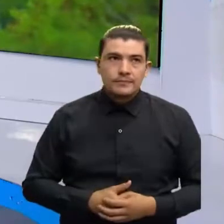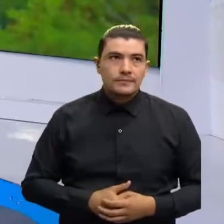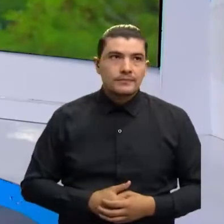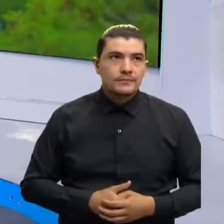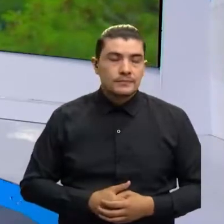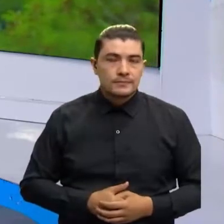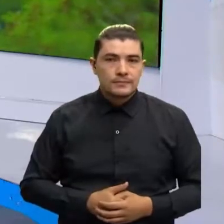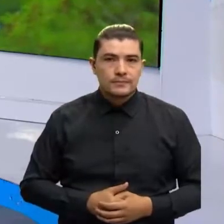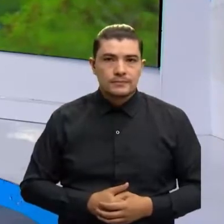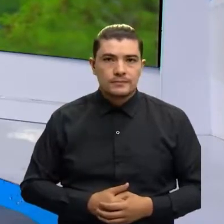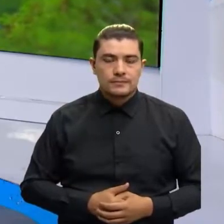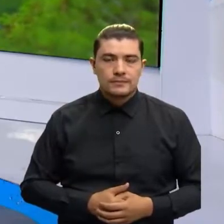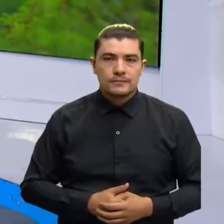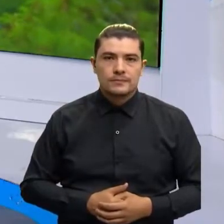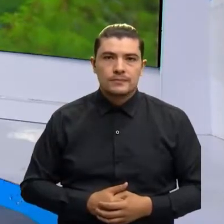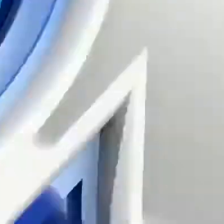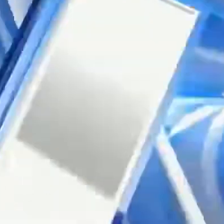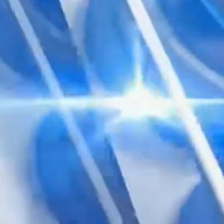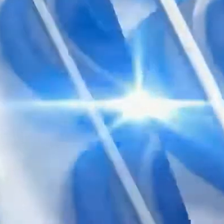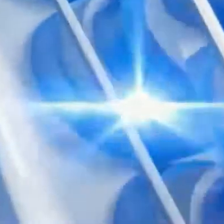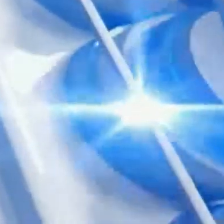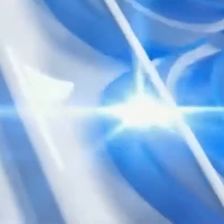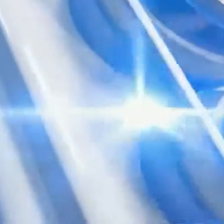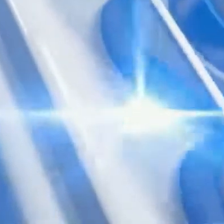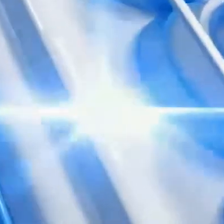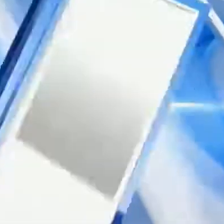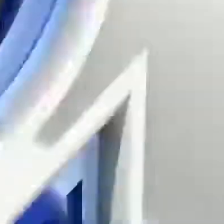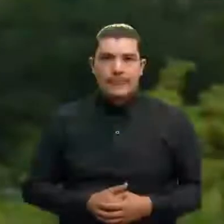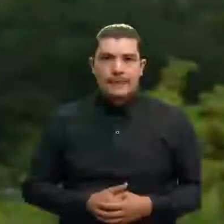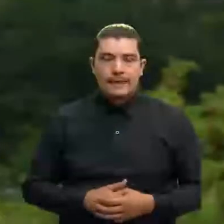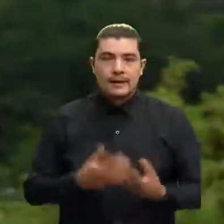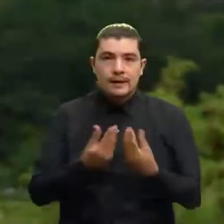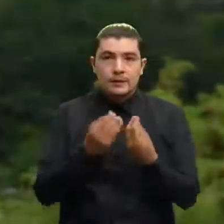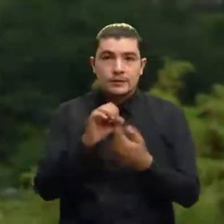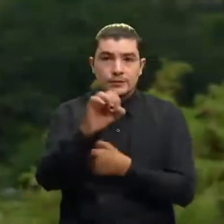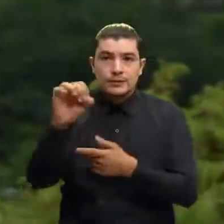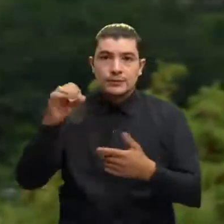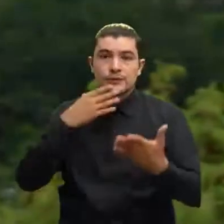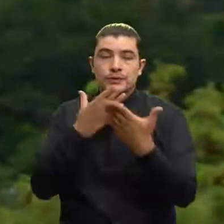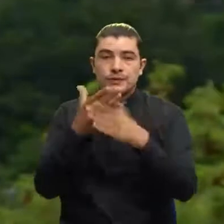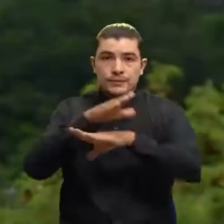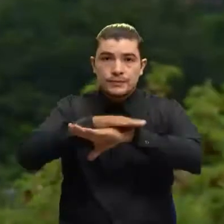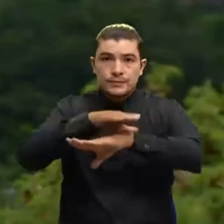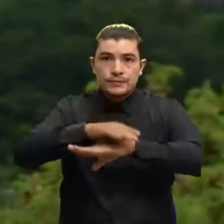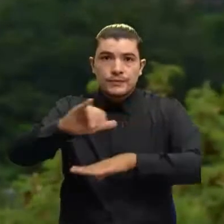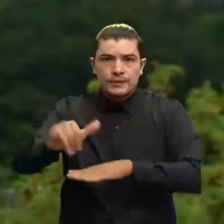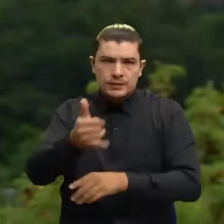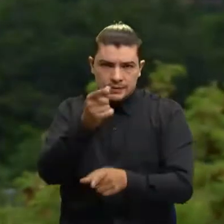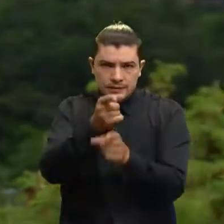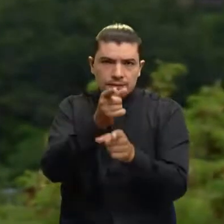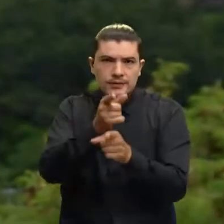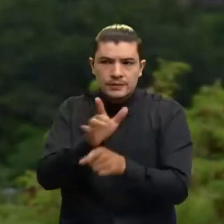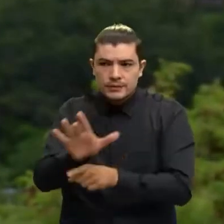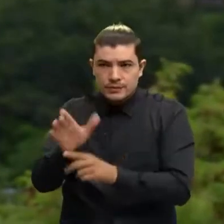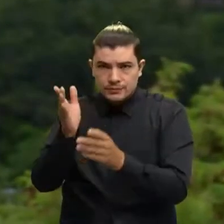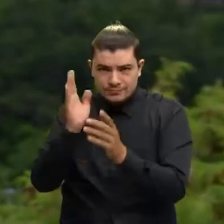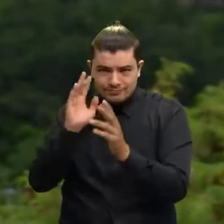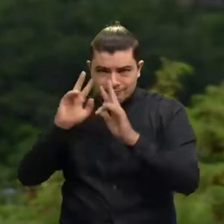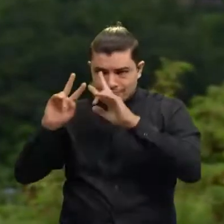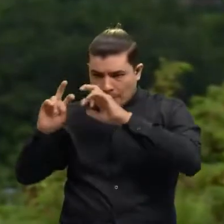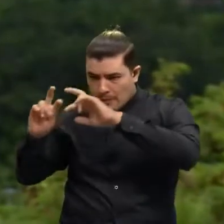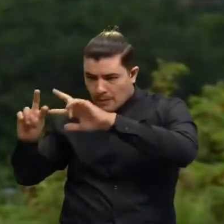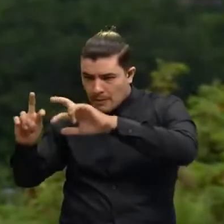Compañeros y televidentes, muy buenas tardes. Así es, y es que en medio de un operativo de allanamiento a estudios de